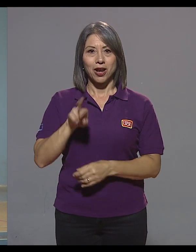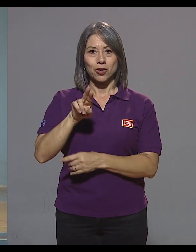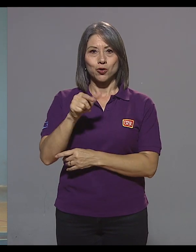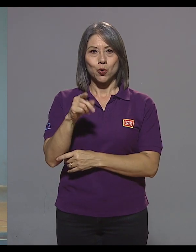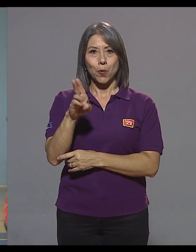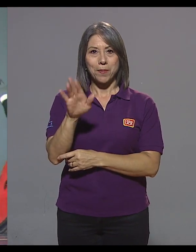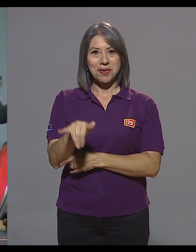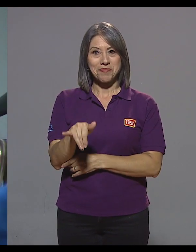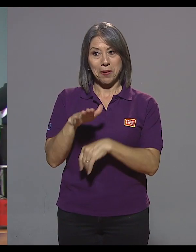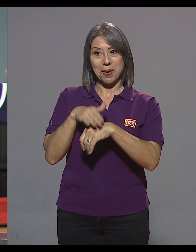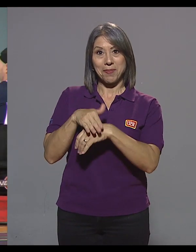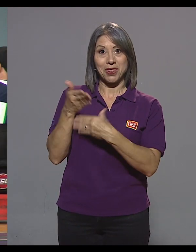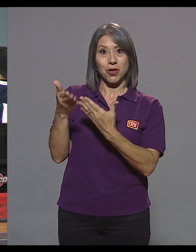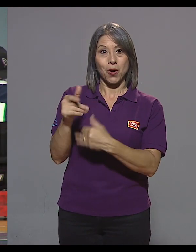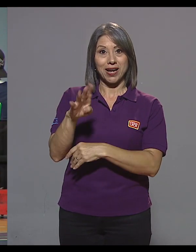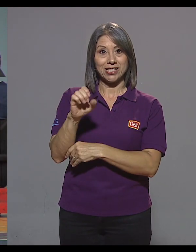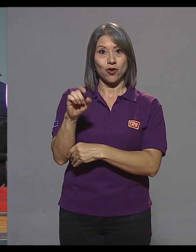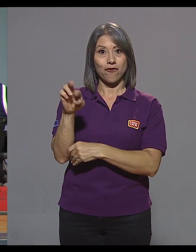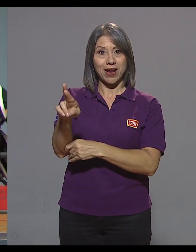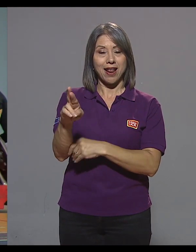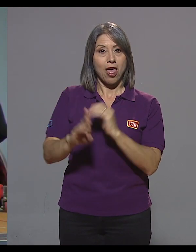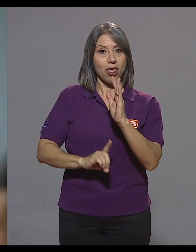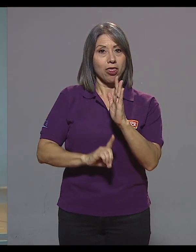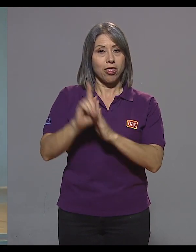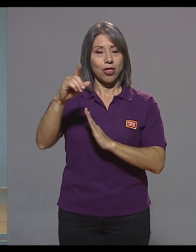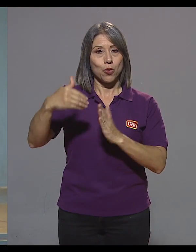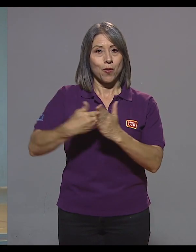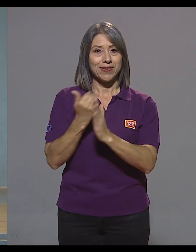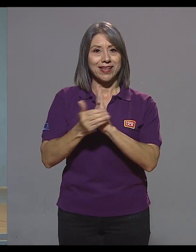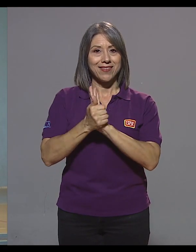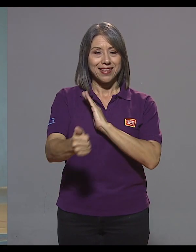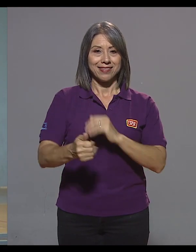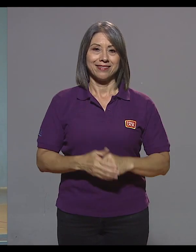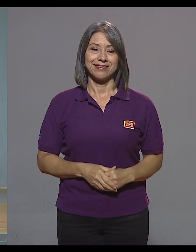El rugby le permitió a Christopher desarrollar nuevas habilidades.